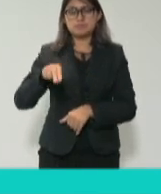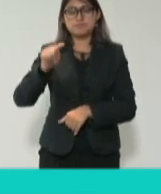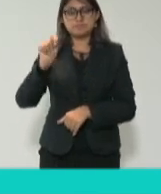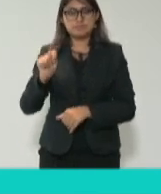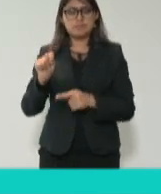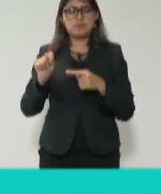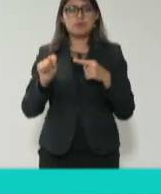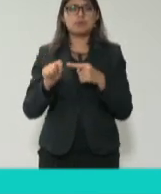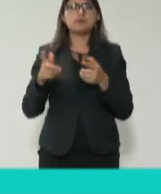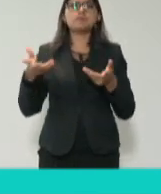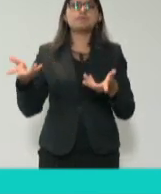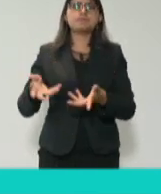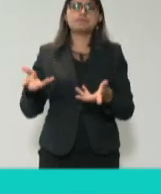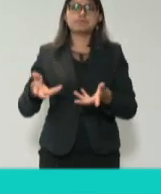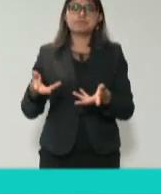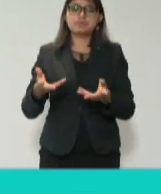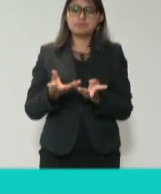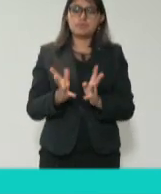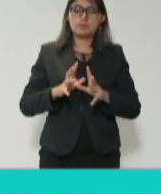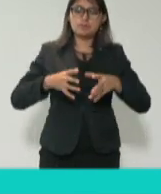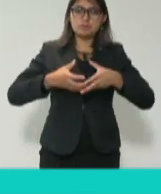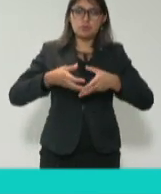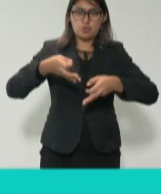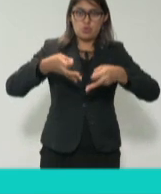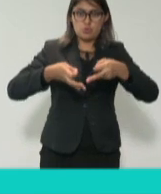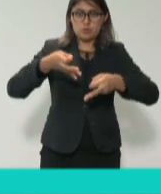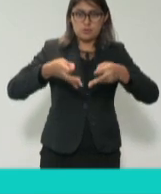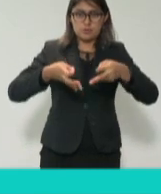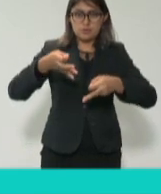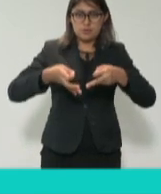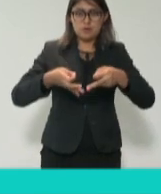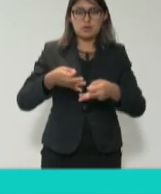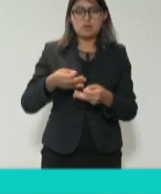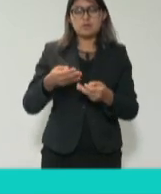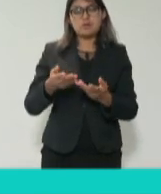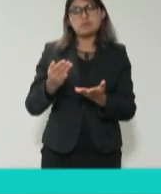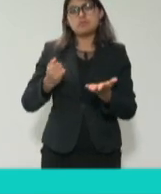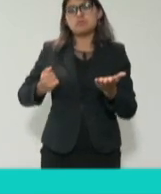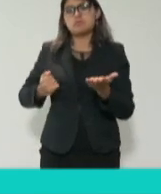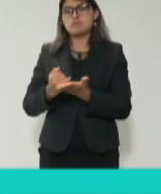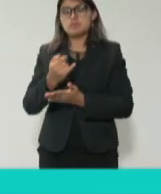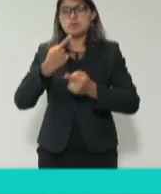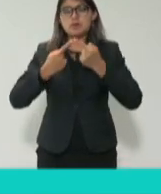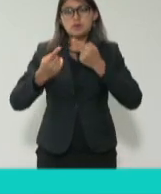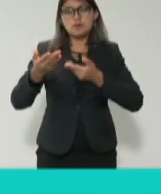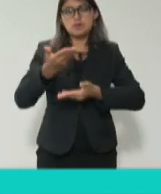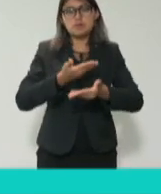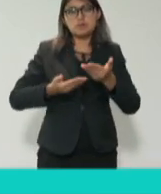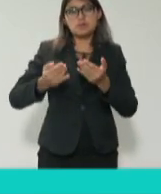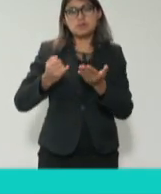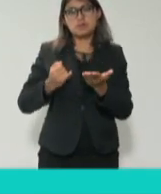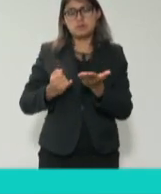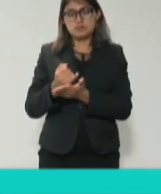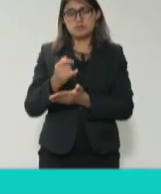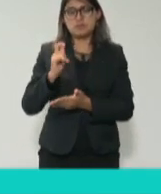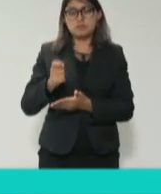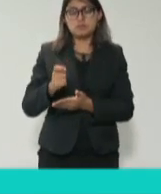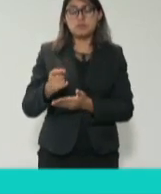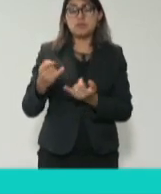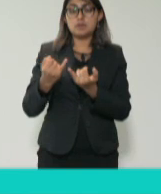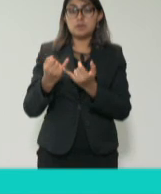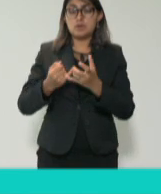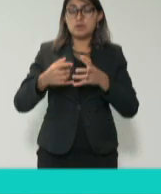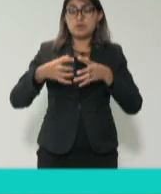parte de la Comisión Jurídica de Criterios y Resoluciones e integrante de las comisiones de reedición de